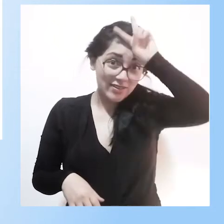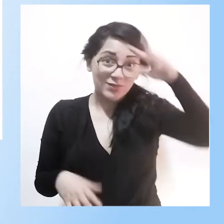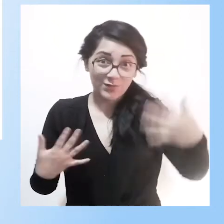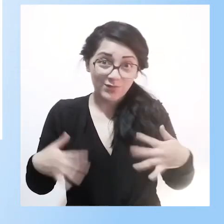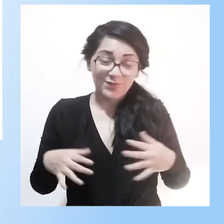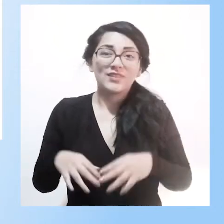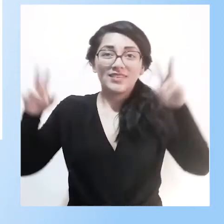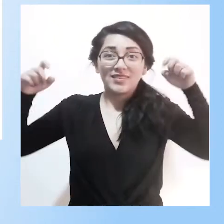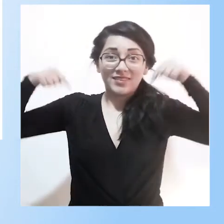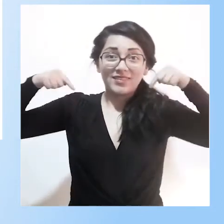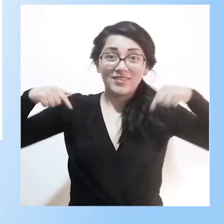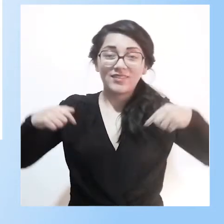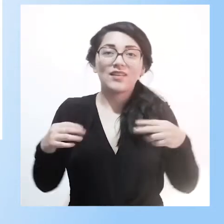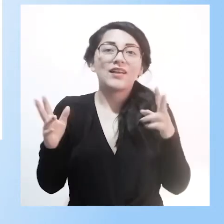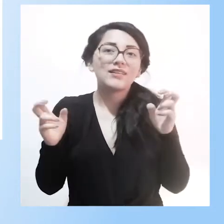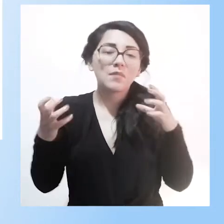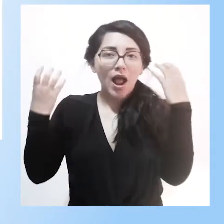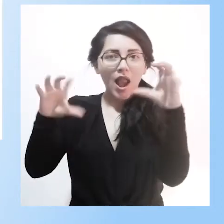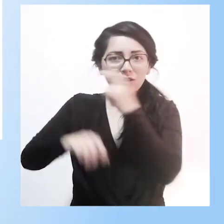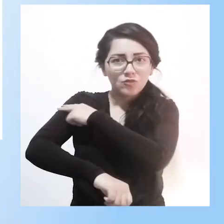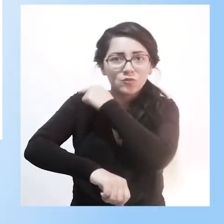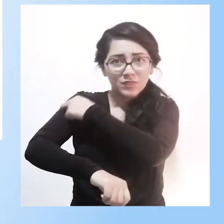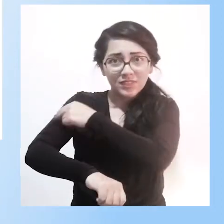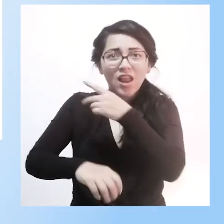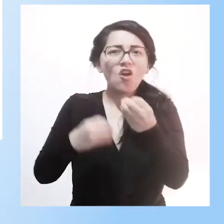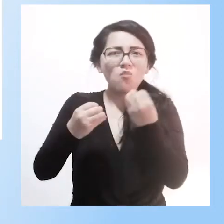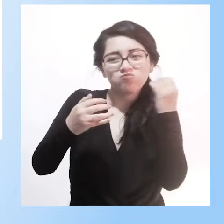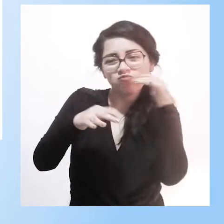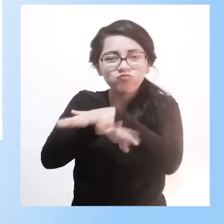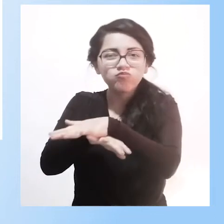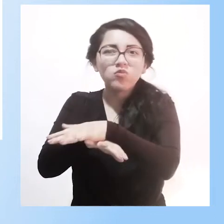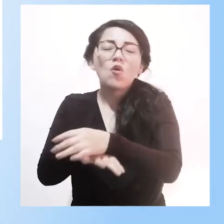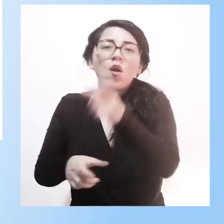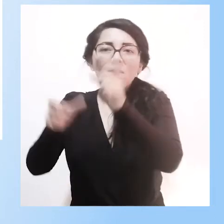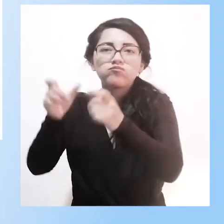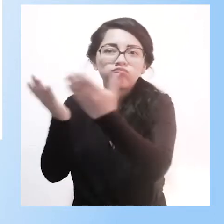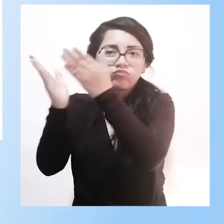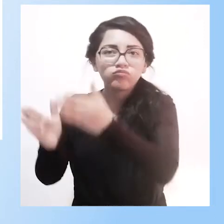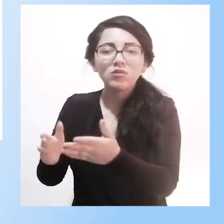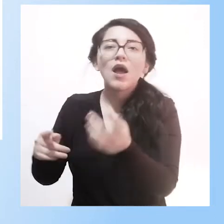¿Qué es la experiencia